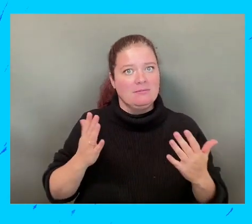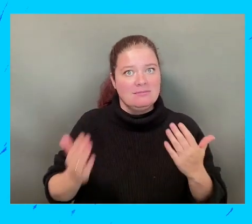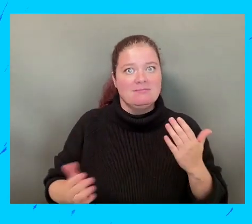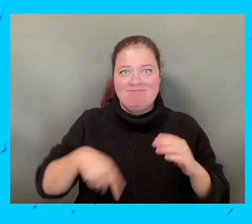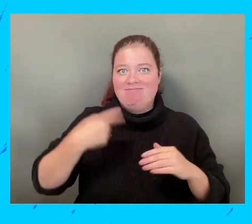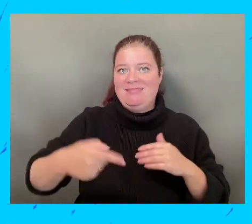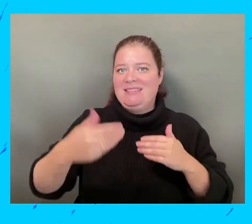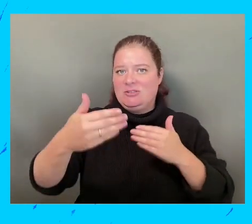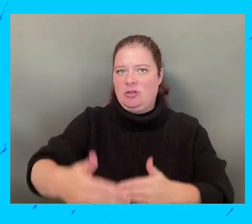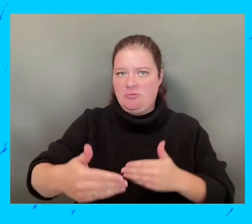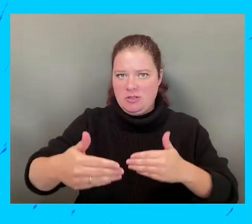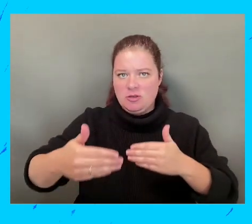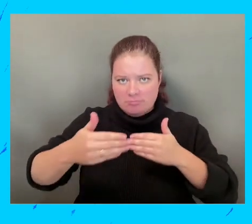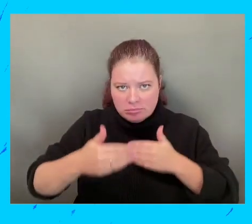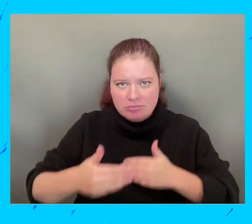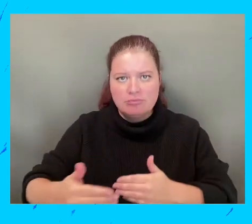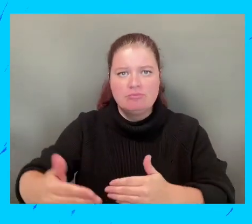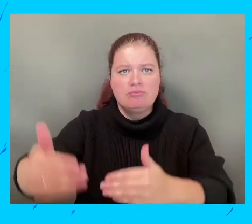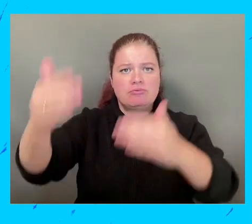jóvenes